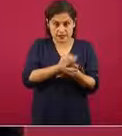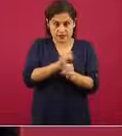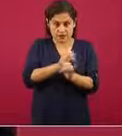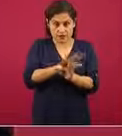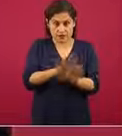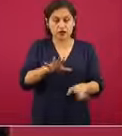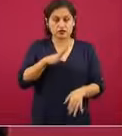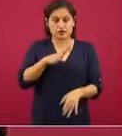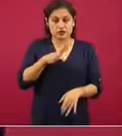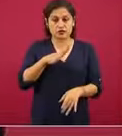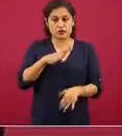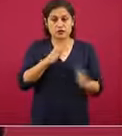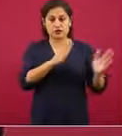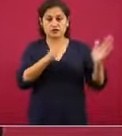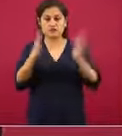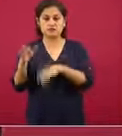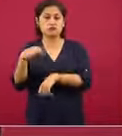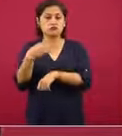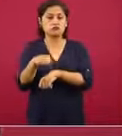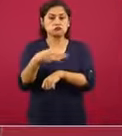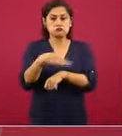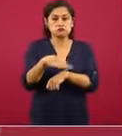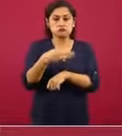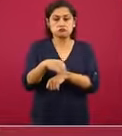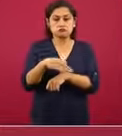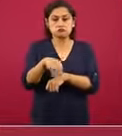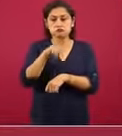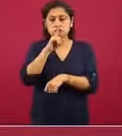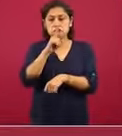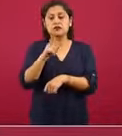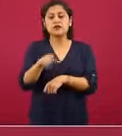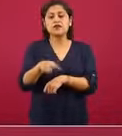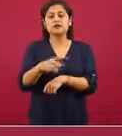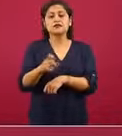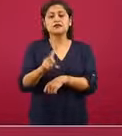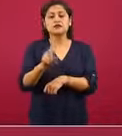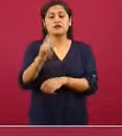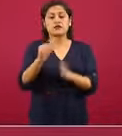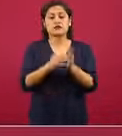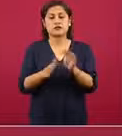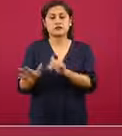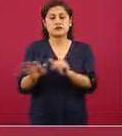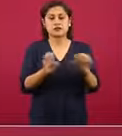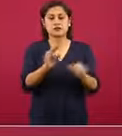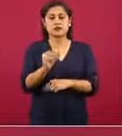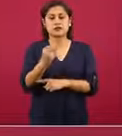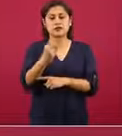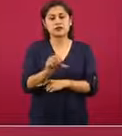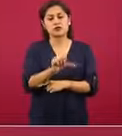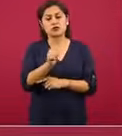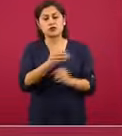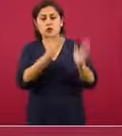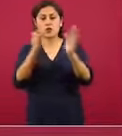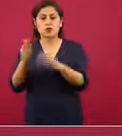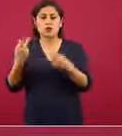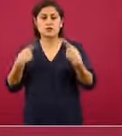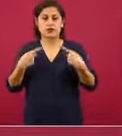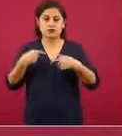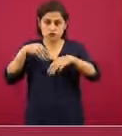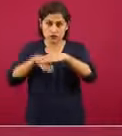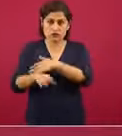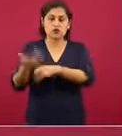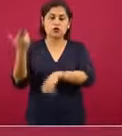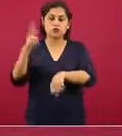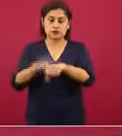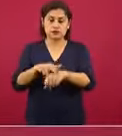ambulatorios, 132 mil 692 en la semana 50 y de los que requerieron hospitalización, 13 mil